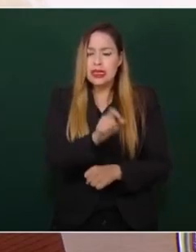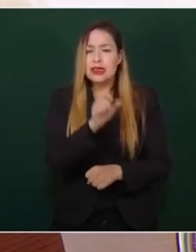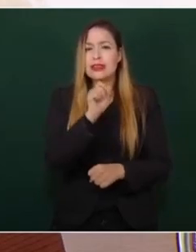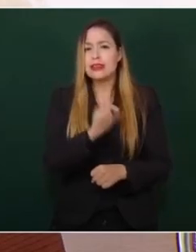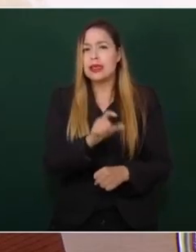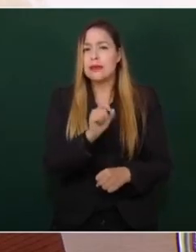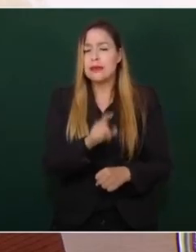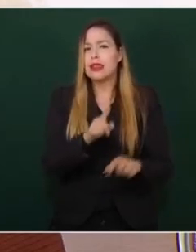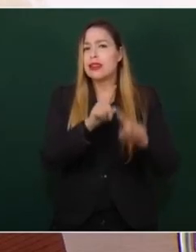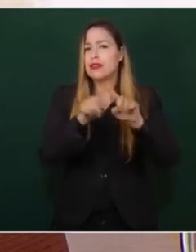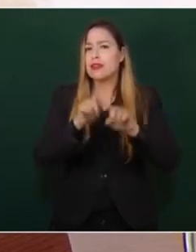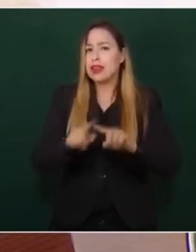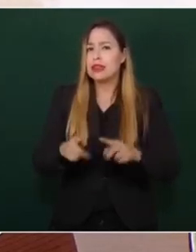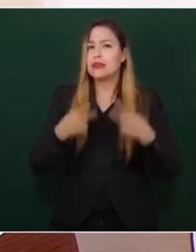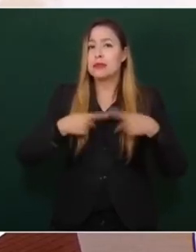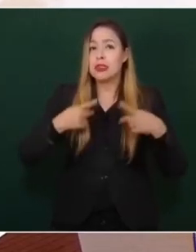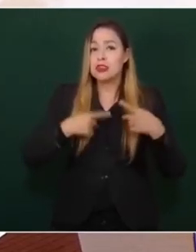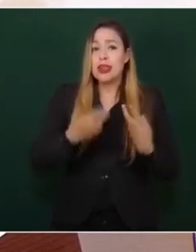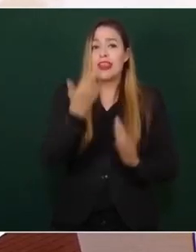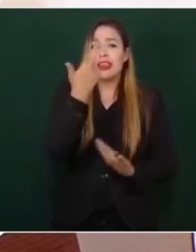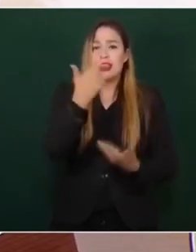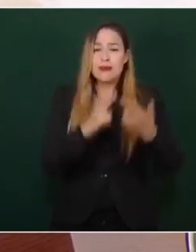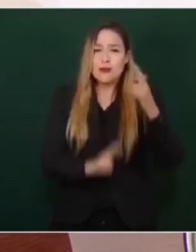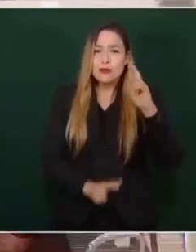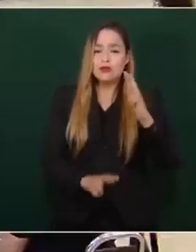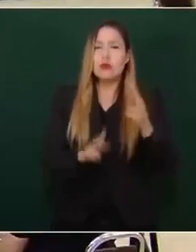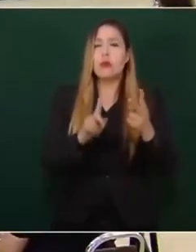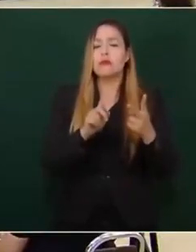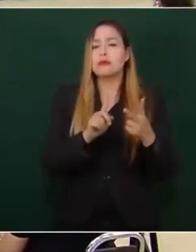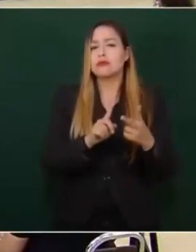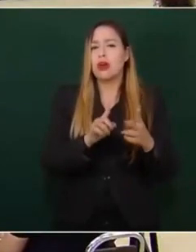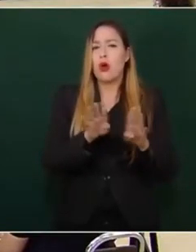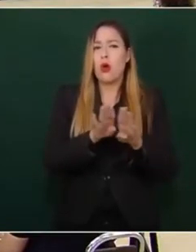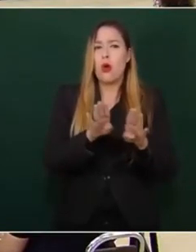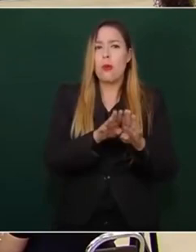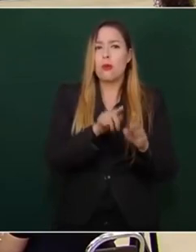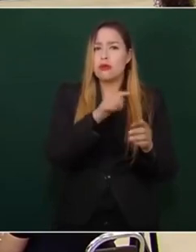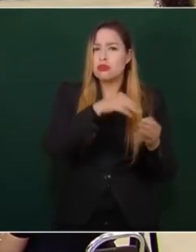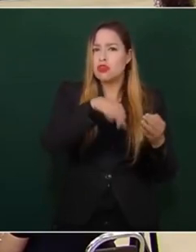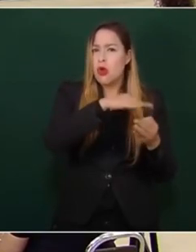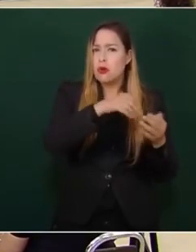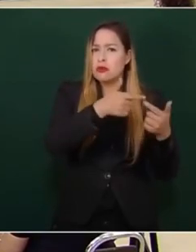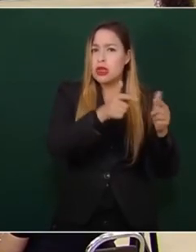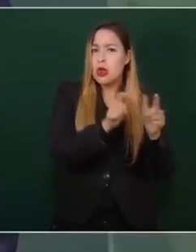republicanos ajustician a